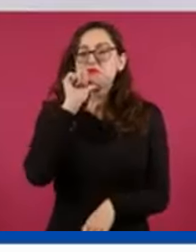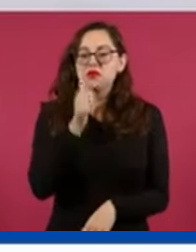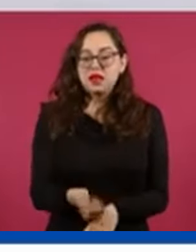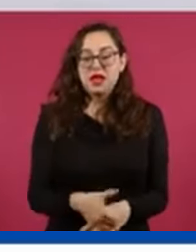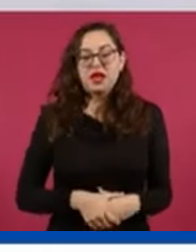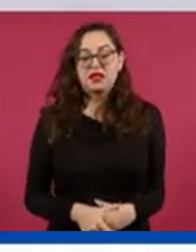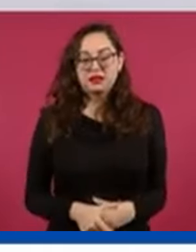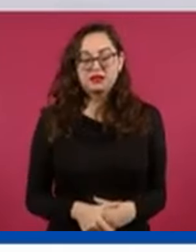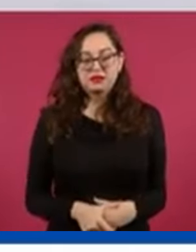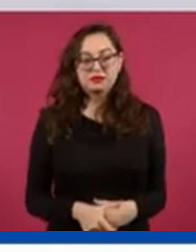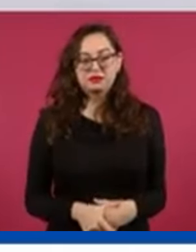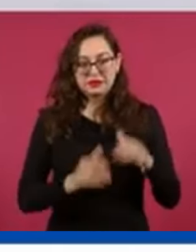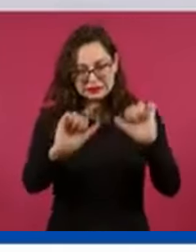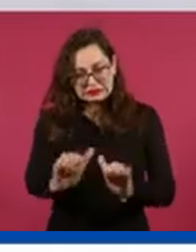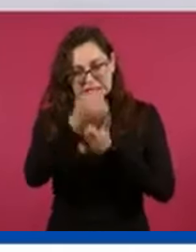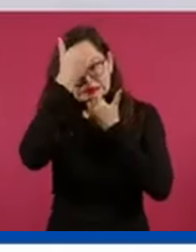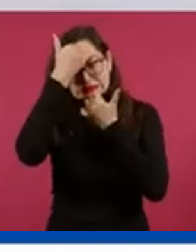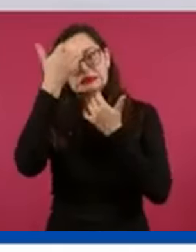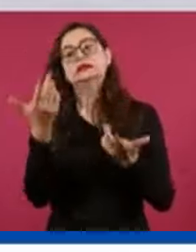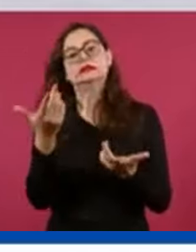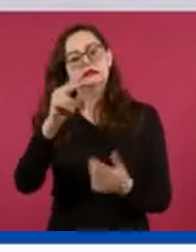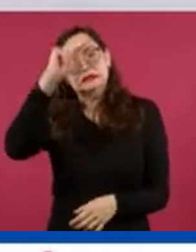Y es de sabios cambiar de opinión,